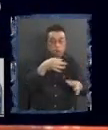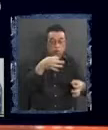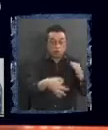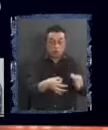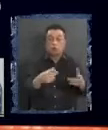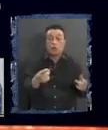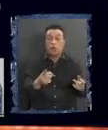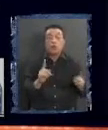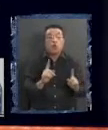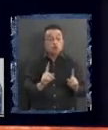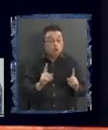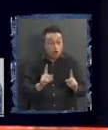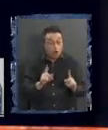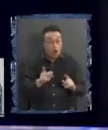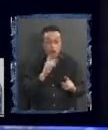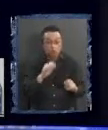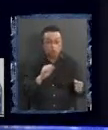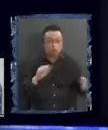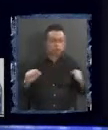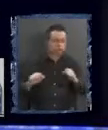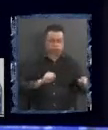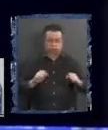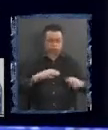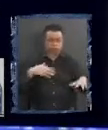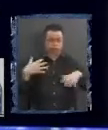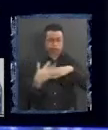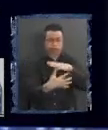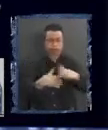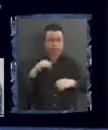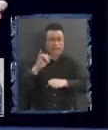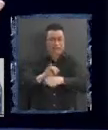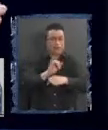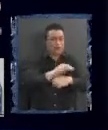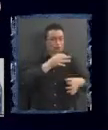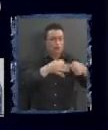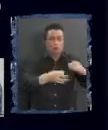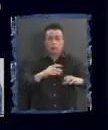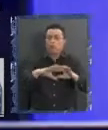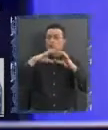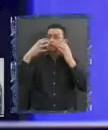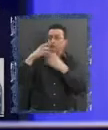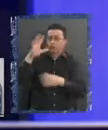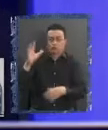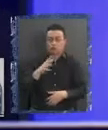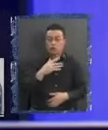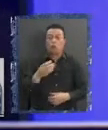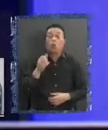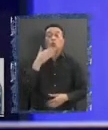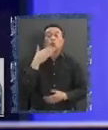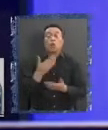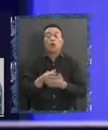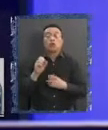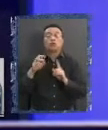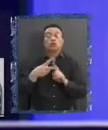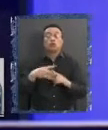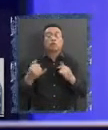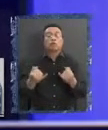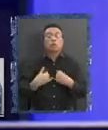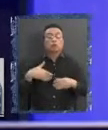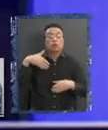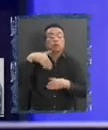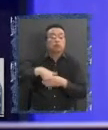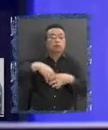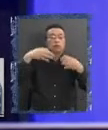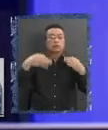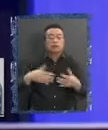contrario es un remesón es un terremoto a la institucionalidad judicial en qué país del mundo ¿cuándo se vota este segundo informe? ¿cuándo los chilenos podrán saber en definitiva